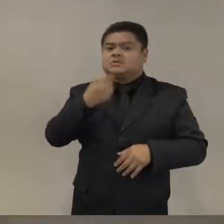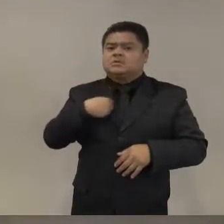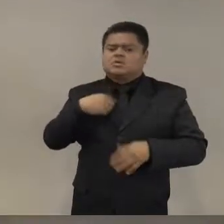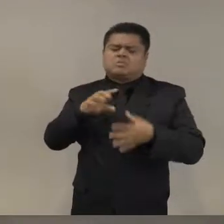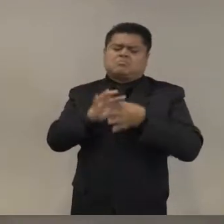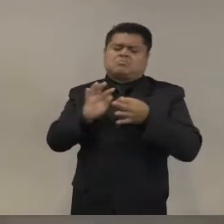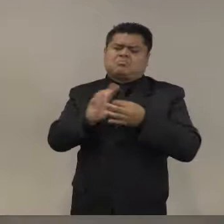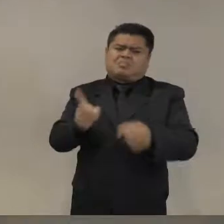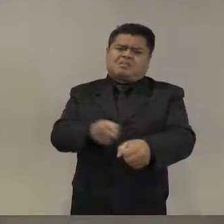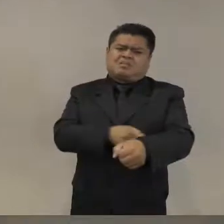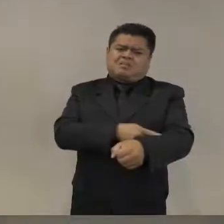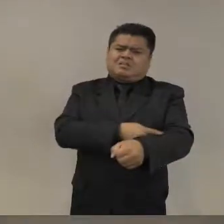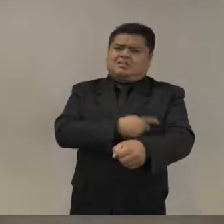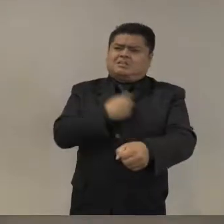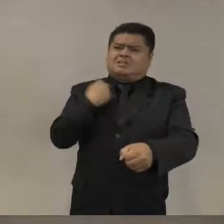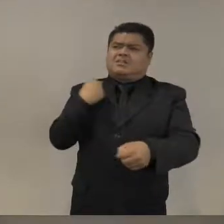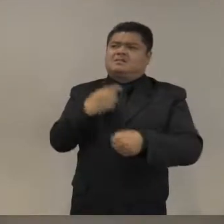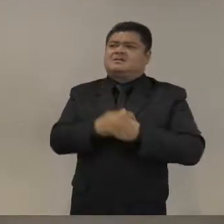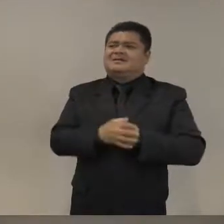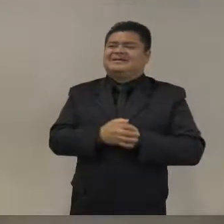largo con acento de New Jersey.